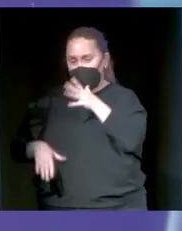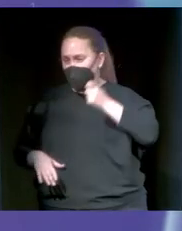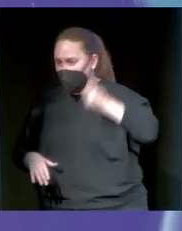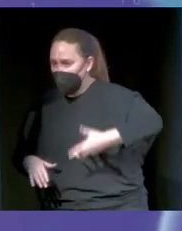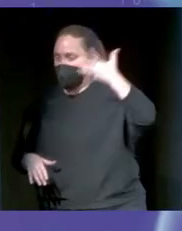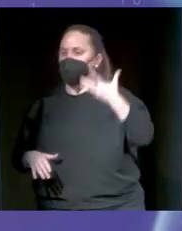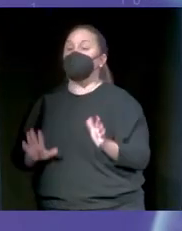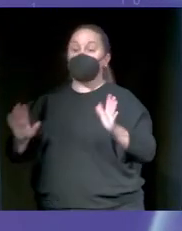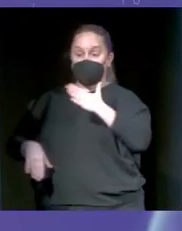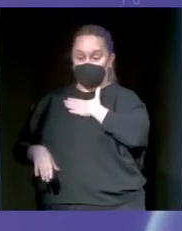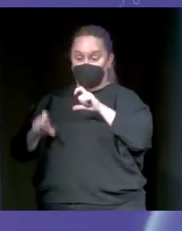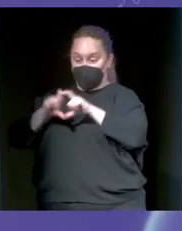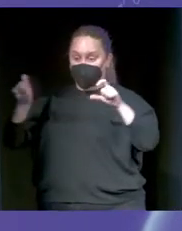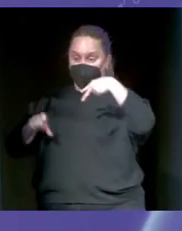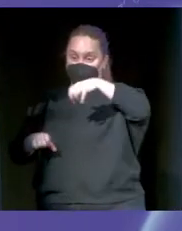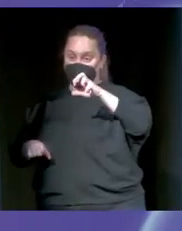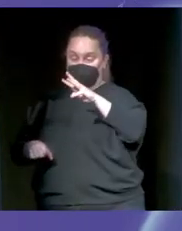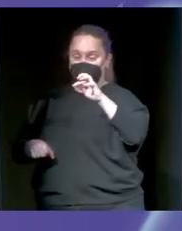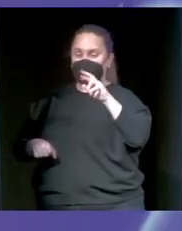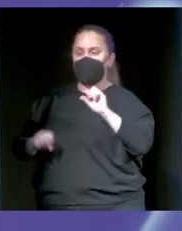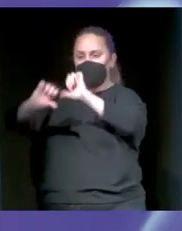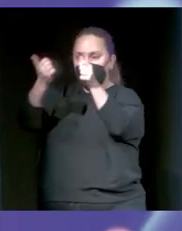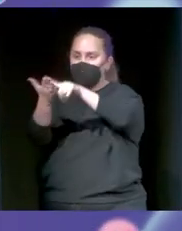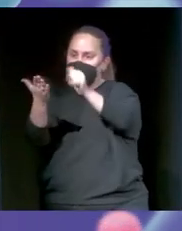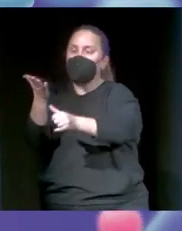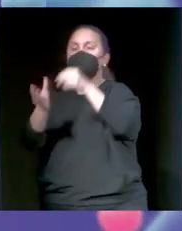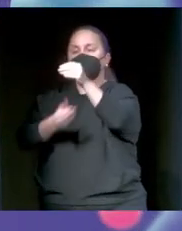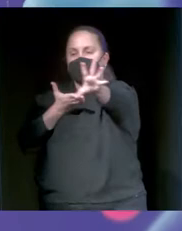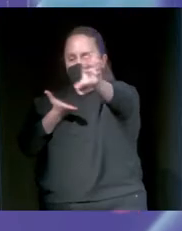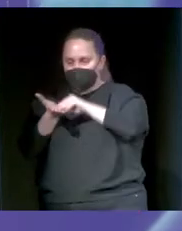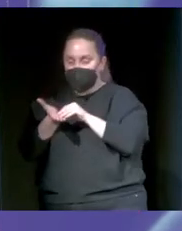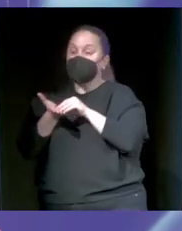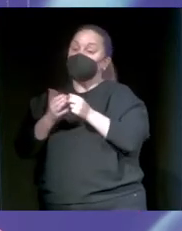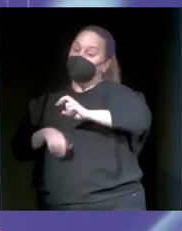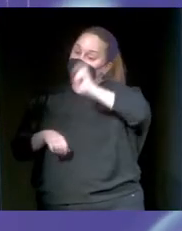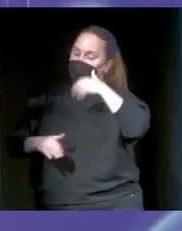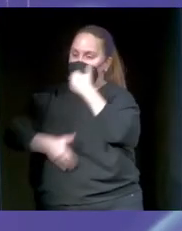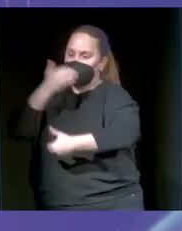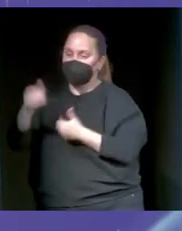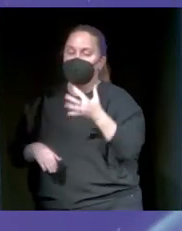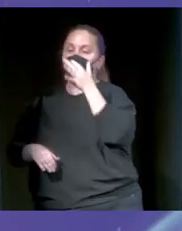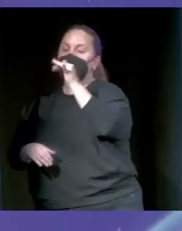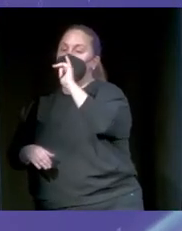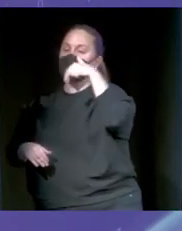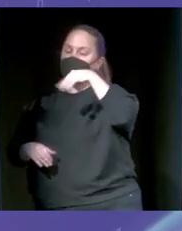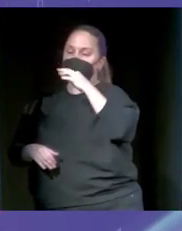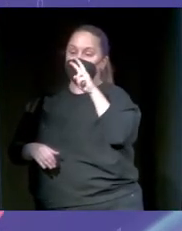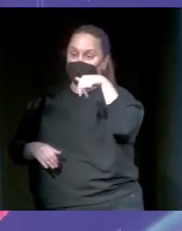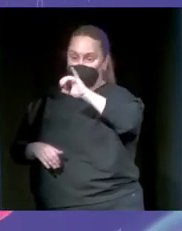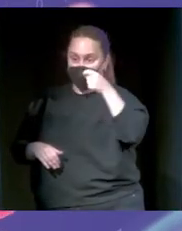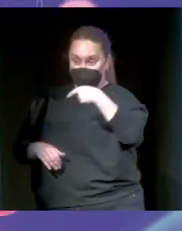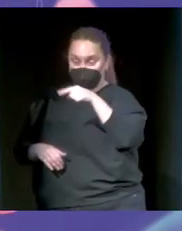puede hacer un neutral? Puede coger ese modelo de lenguaje y con un proceso que se llama fine tuning, lo que hacemos es, tú que sabes